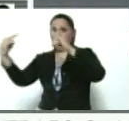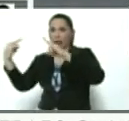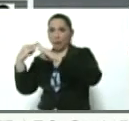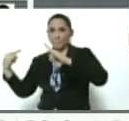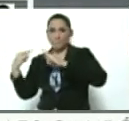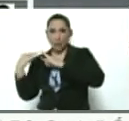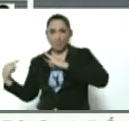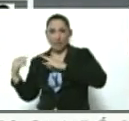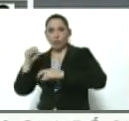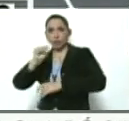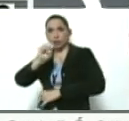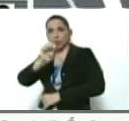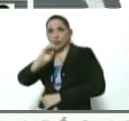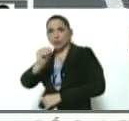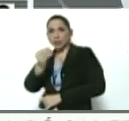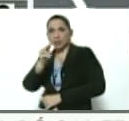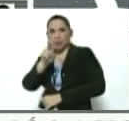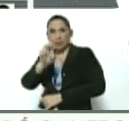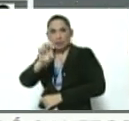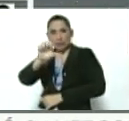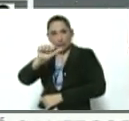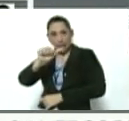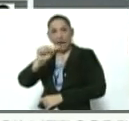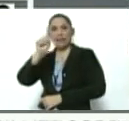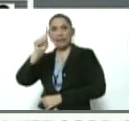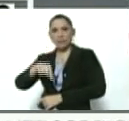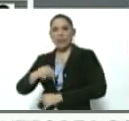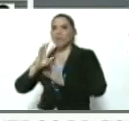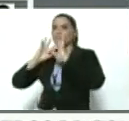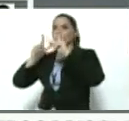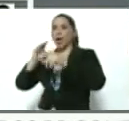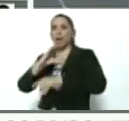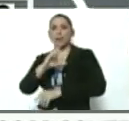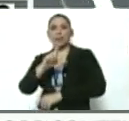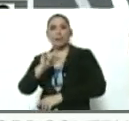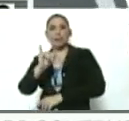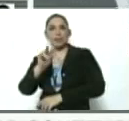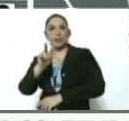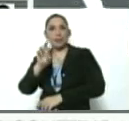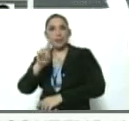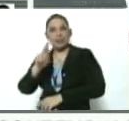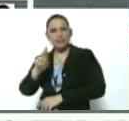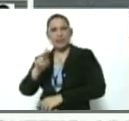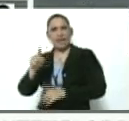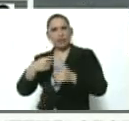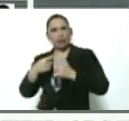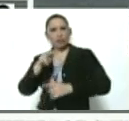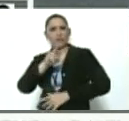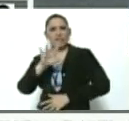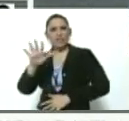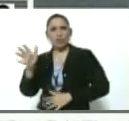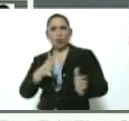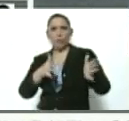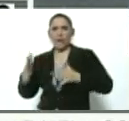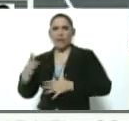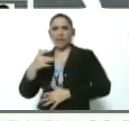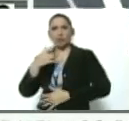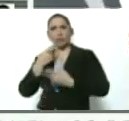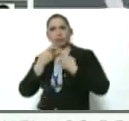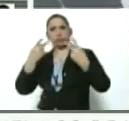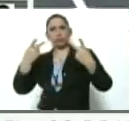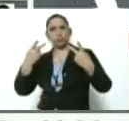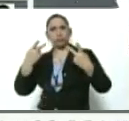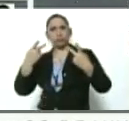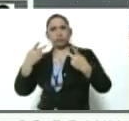directamente a Cliver Alcalá Cordones y el día 25 aparece Cliver Alcalá Cordones en una entrevista que les dio a en la W y